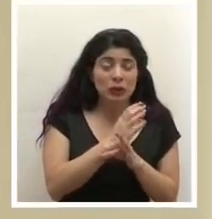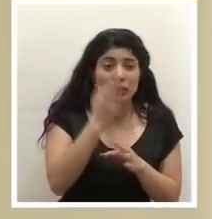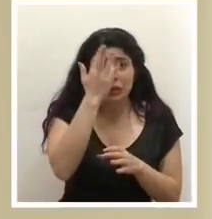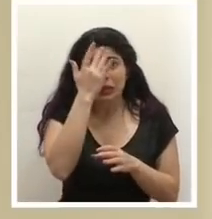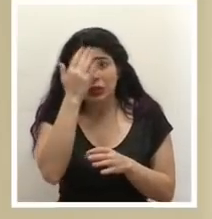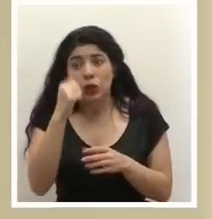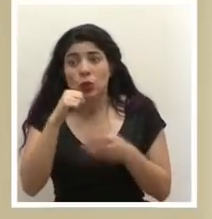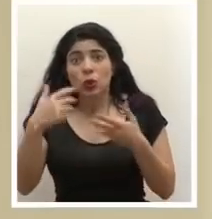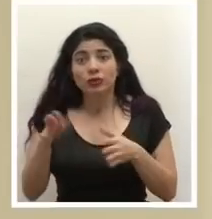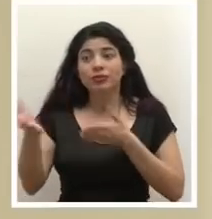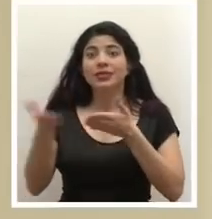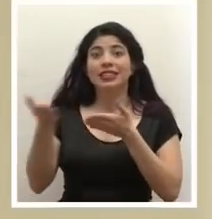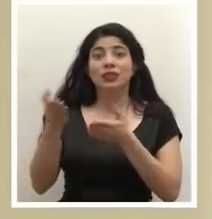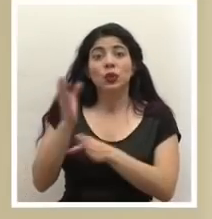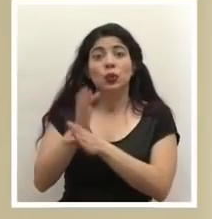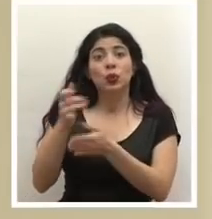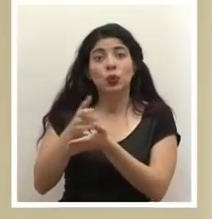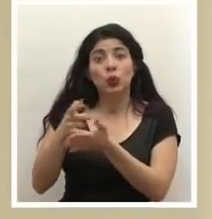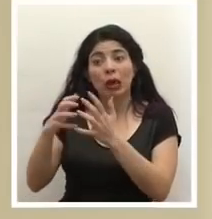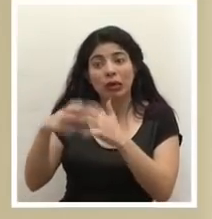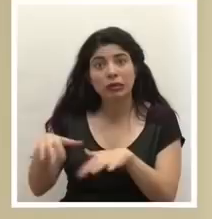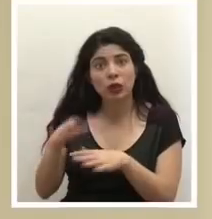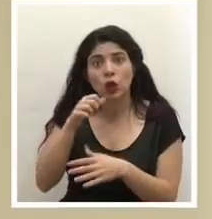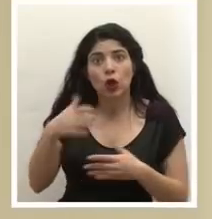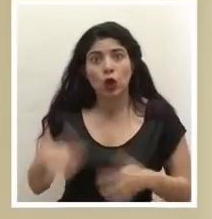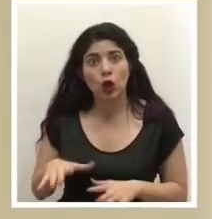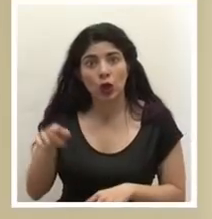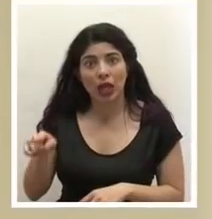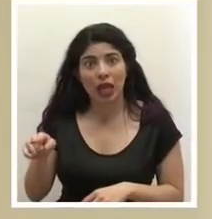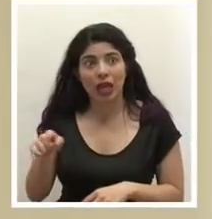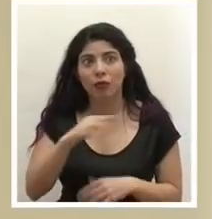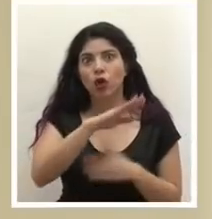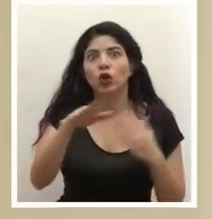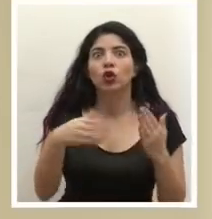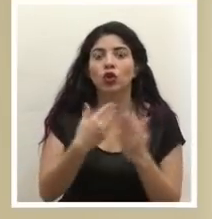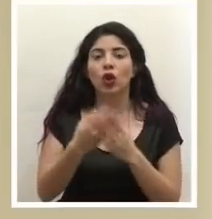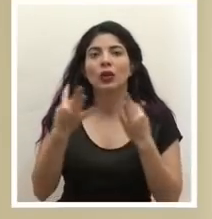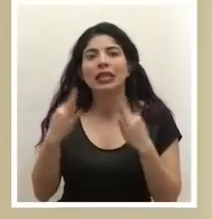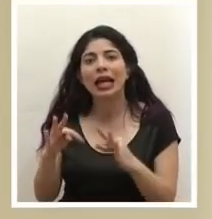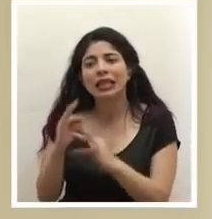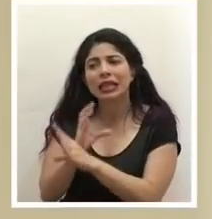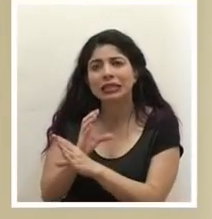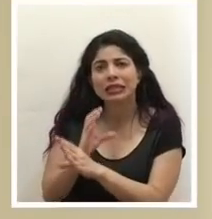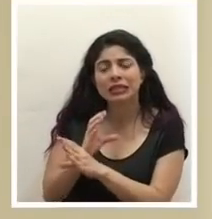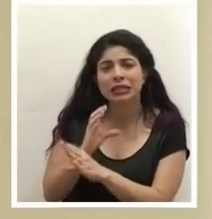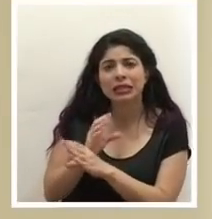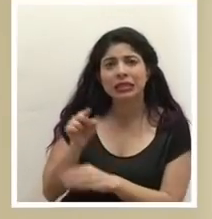de los servicios de cuidados intensivos, que todos hemos estado tratando de cuidarlos.